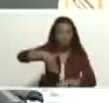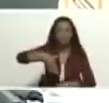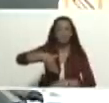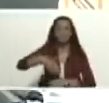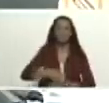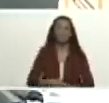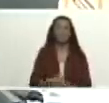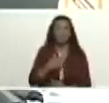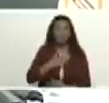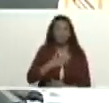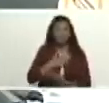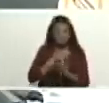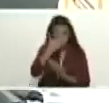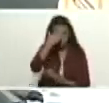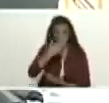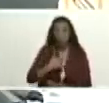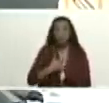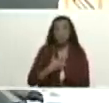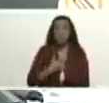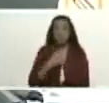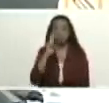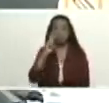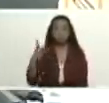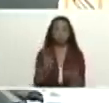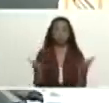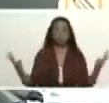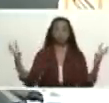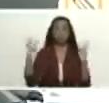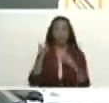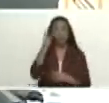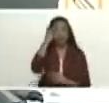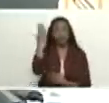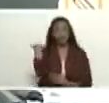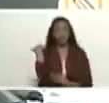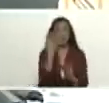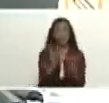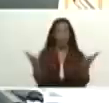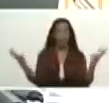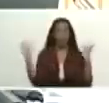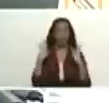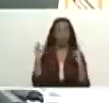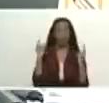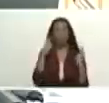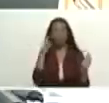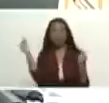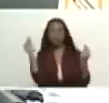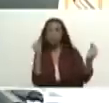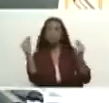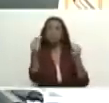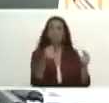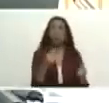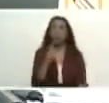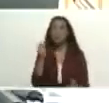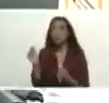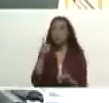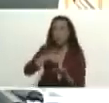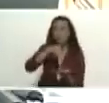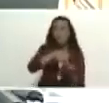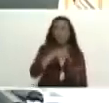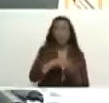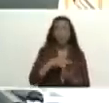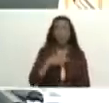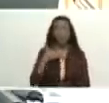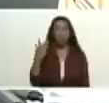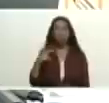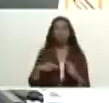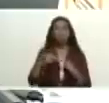yo percibí en todos los discursos un espíritu